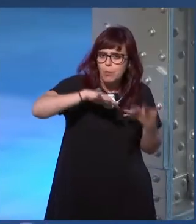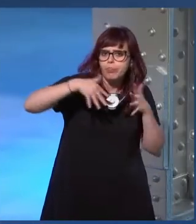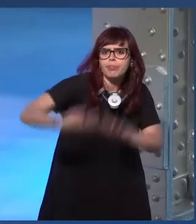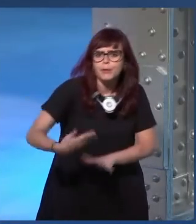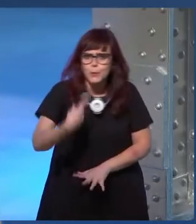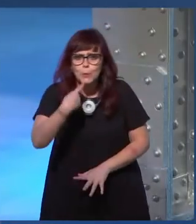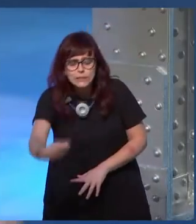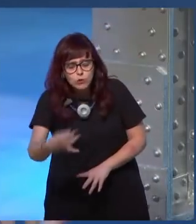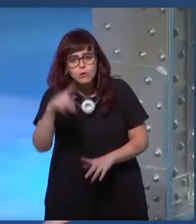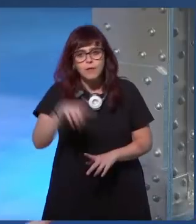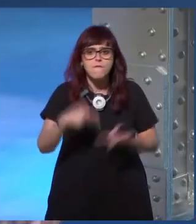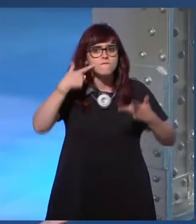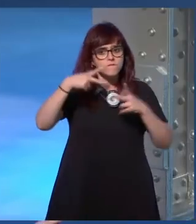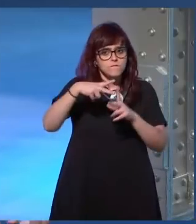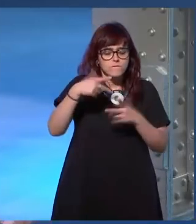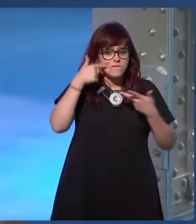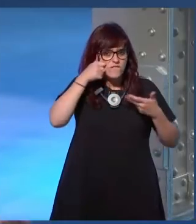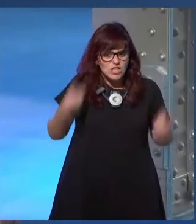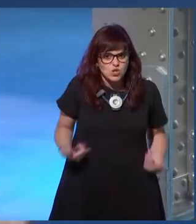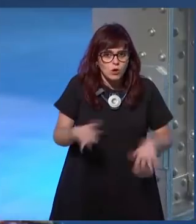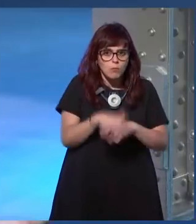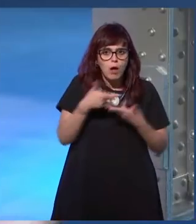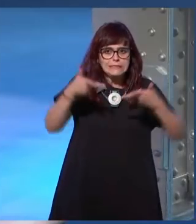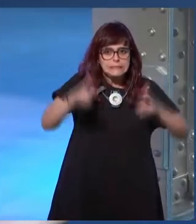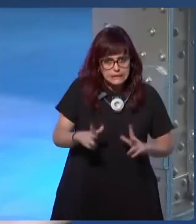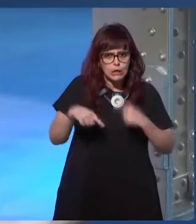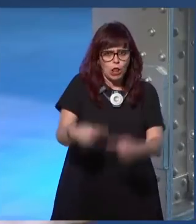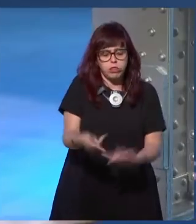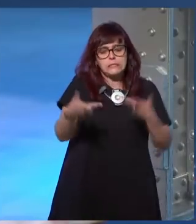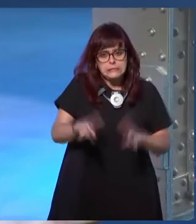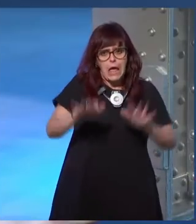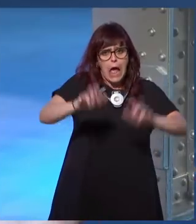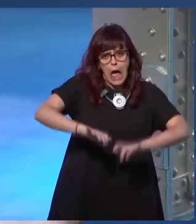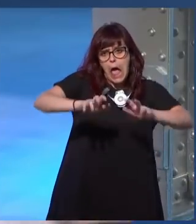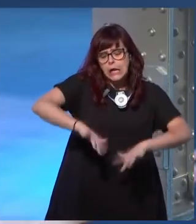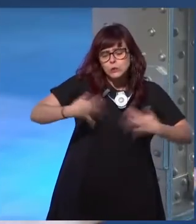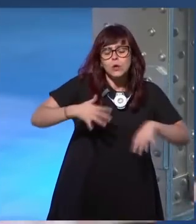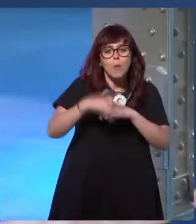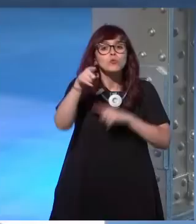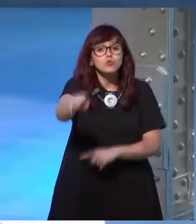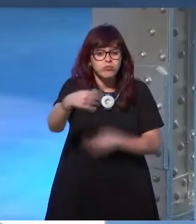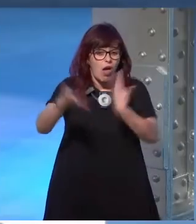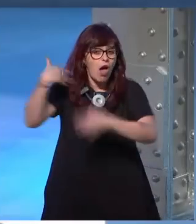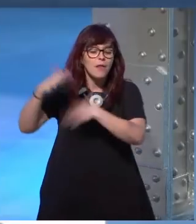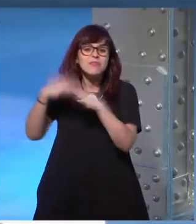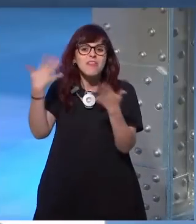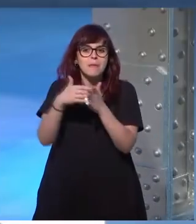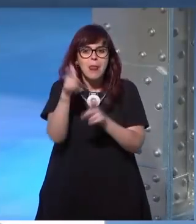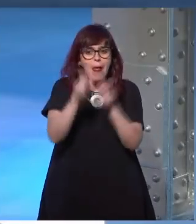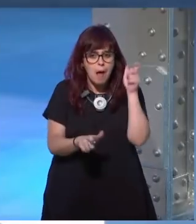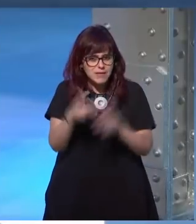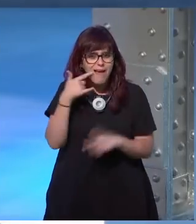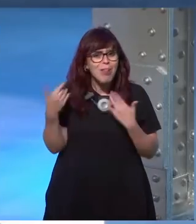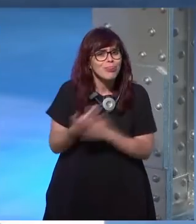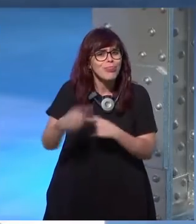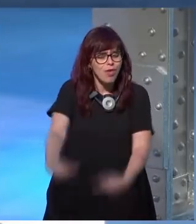física de sentarte a diario o hacer a lo mejor lo que tú hacías de maratones de 10.000 palabras al